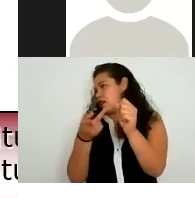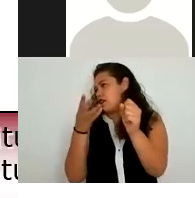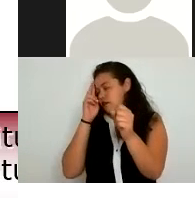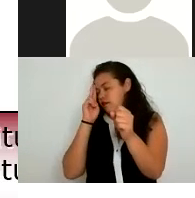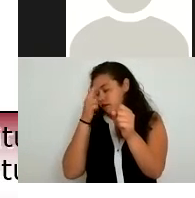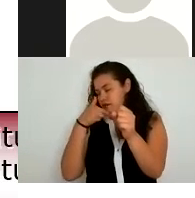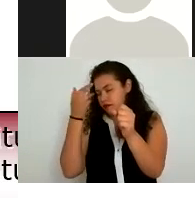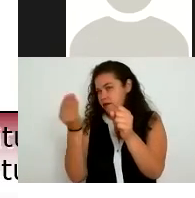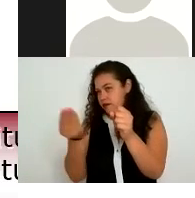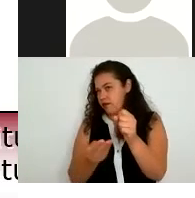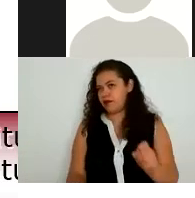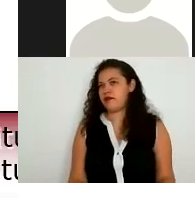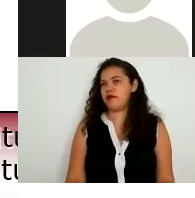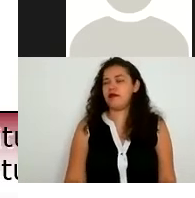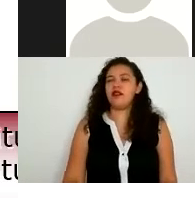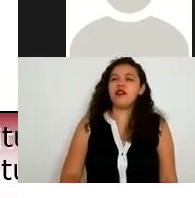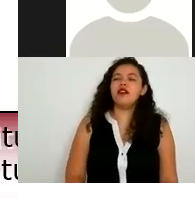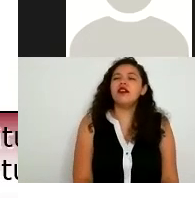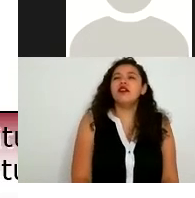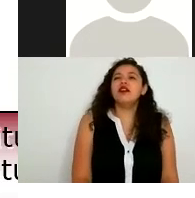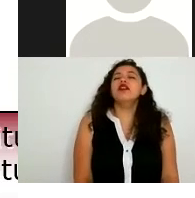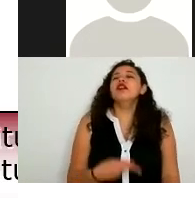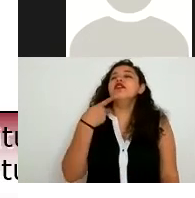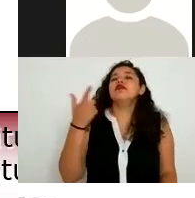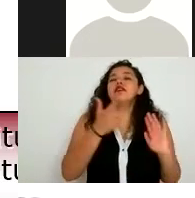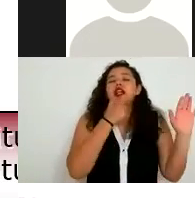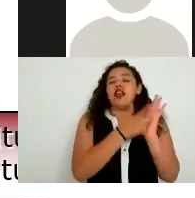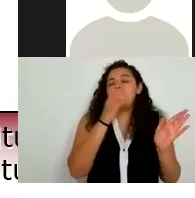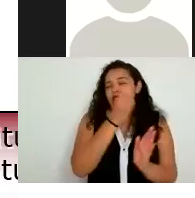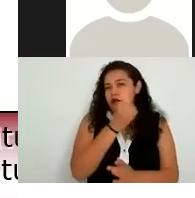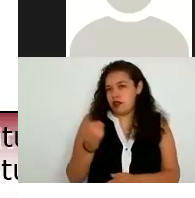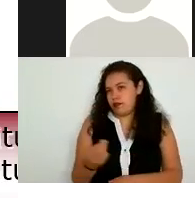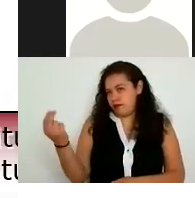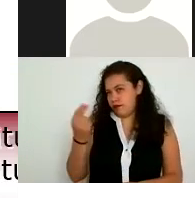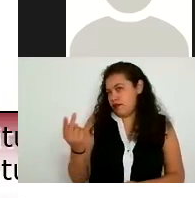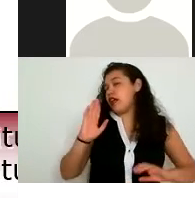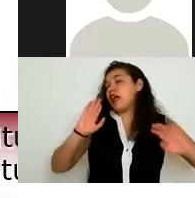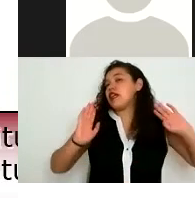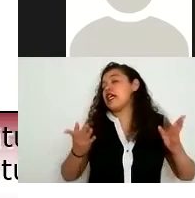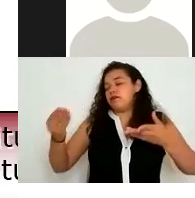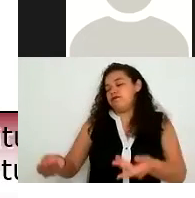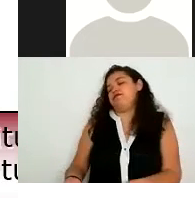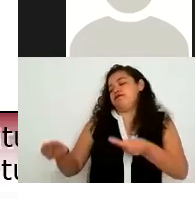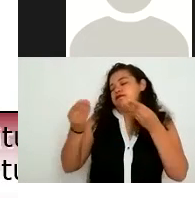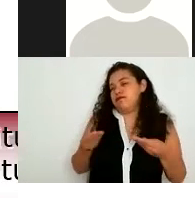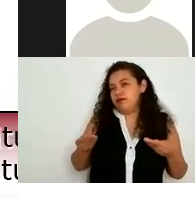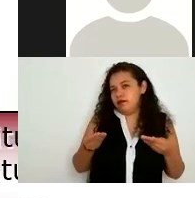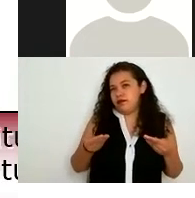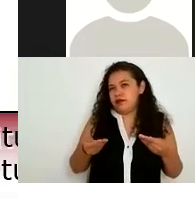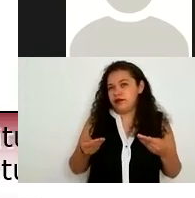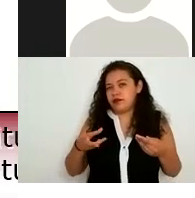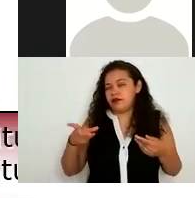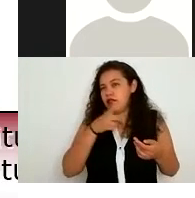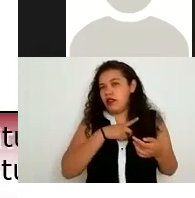porque es una obligación que nos pide la ley y una vez que ustedes la reciben ustedes tienen 20 días hábiles